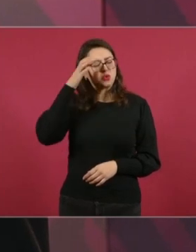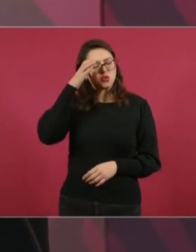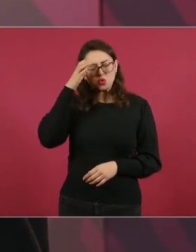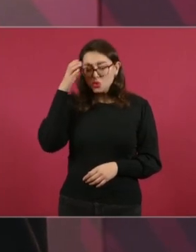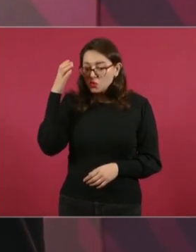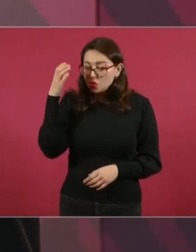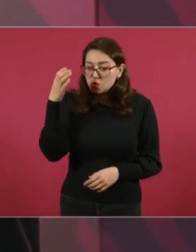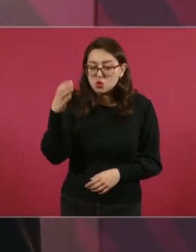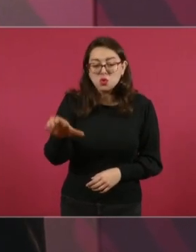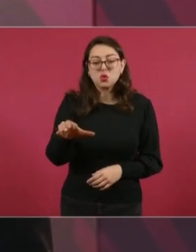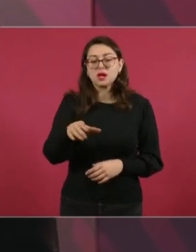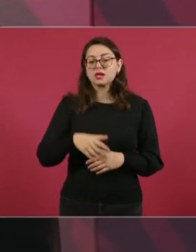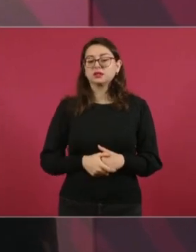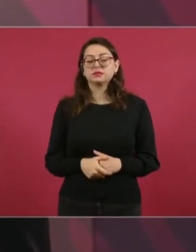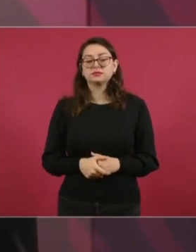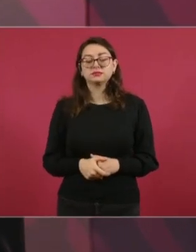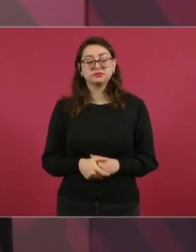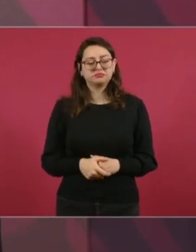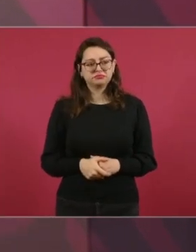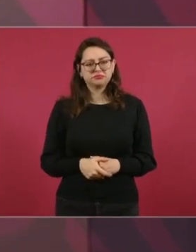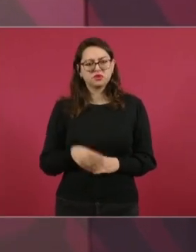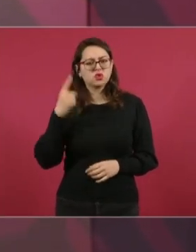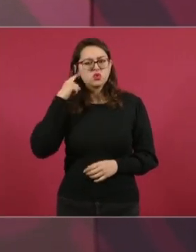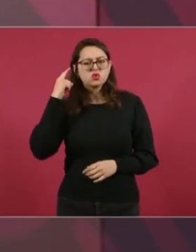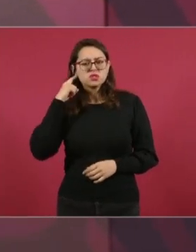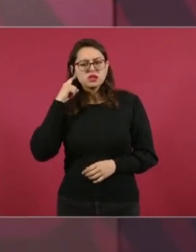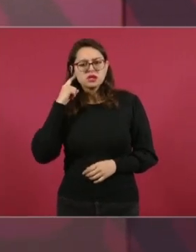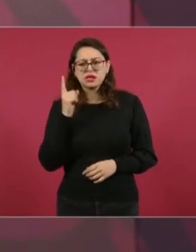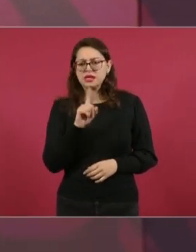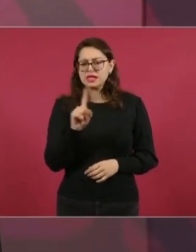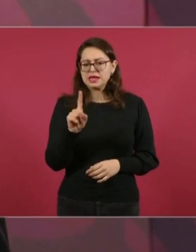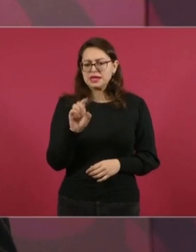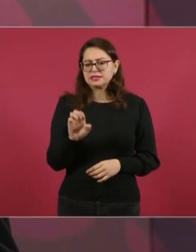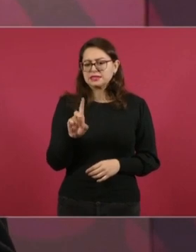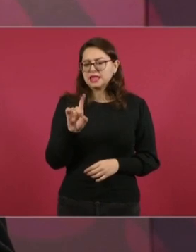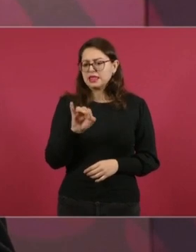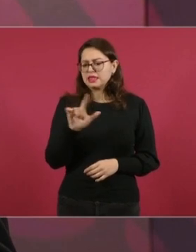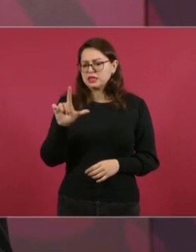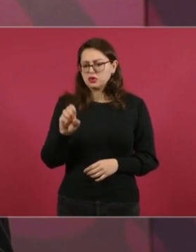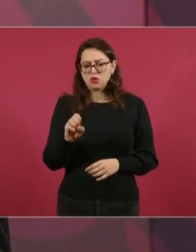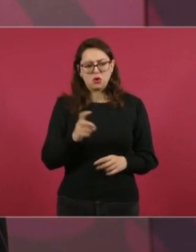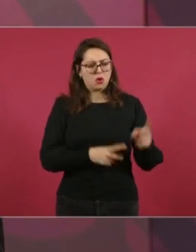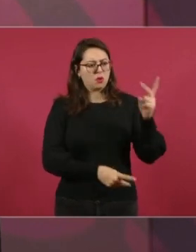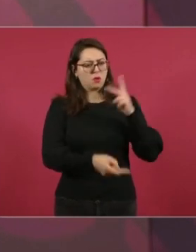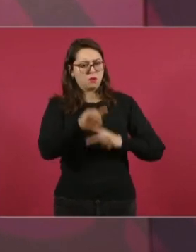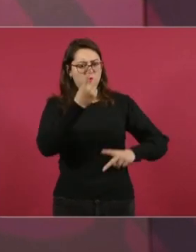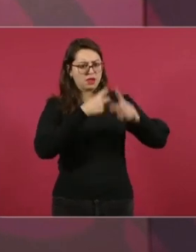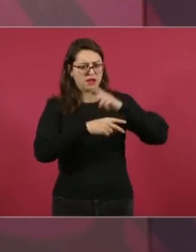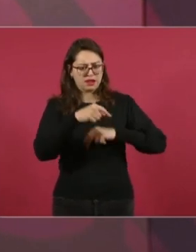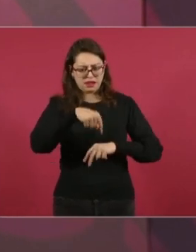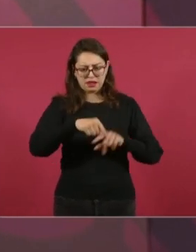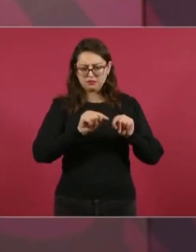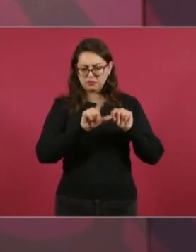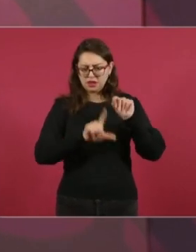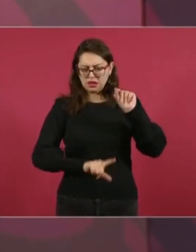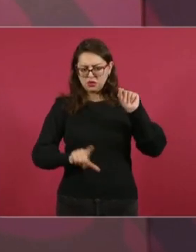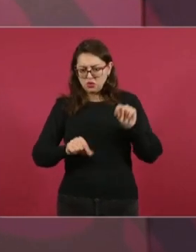me gustaría hacerle tres preguntas.